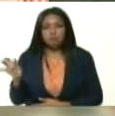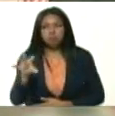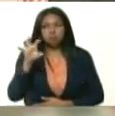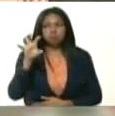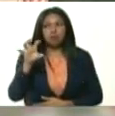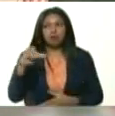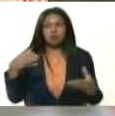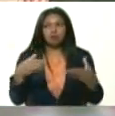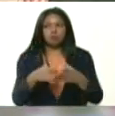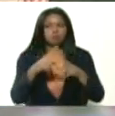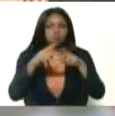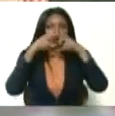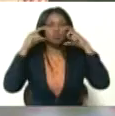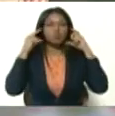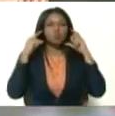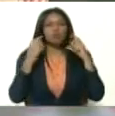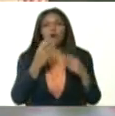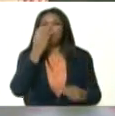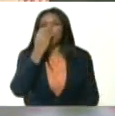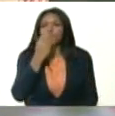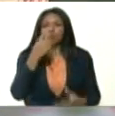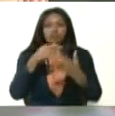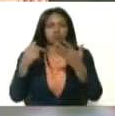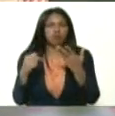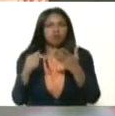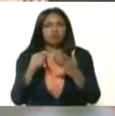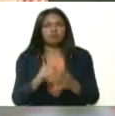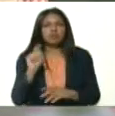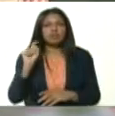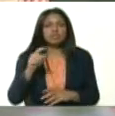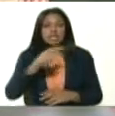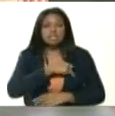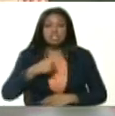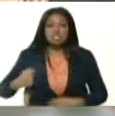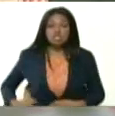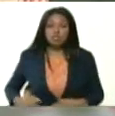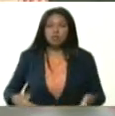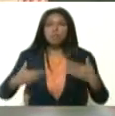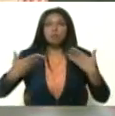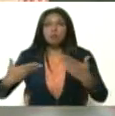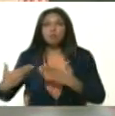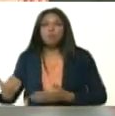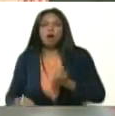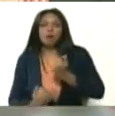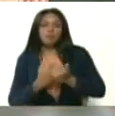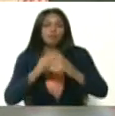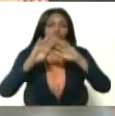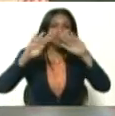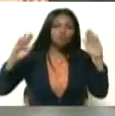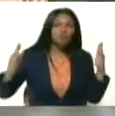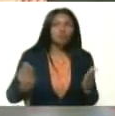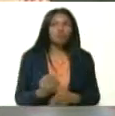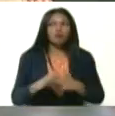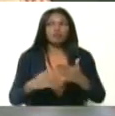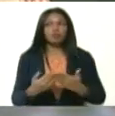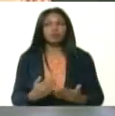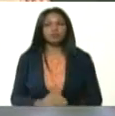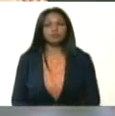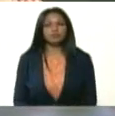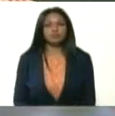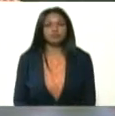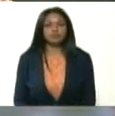equipos, mascarillas, respiradores, de todos los equipos. Es China el soporte del mundo en este momento.